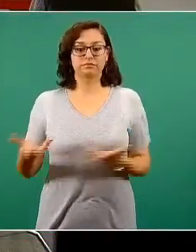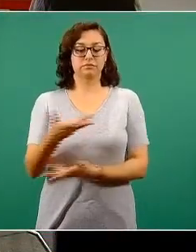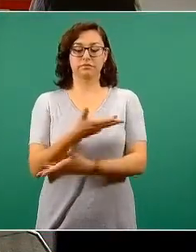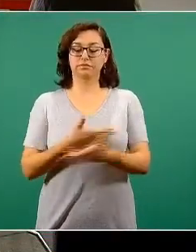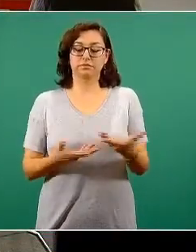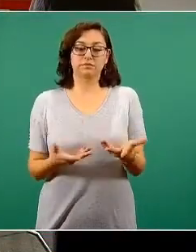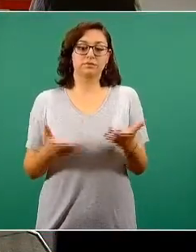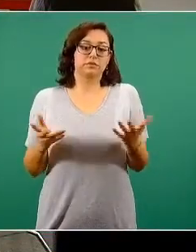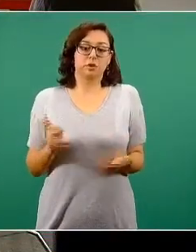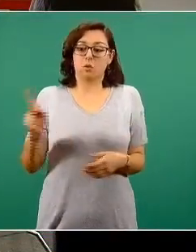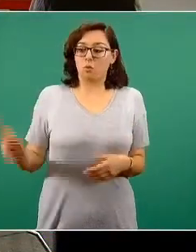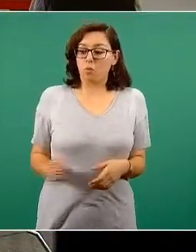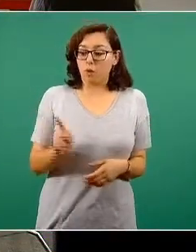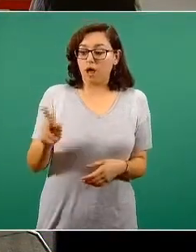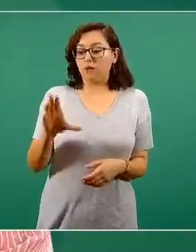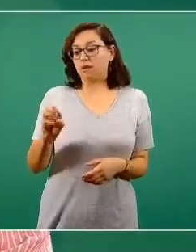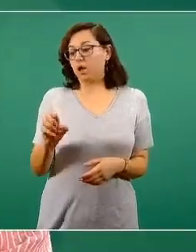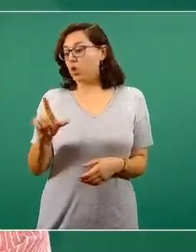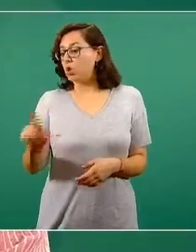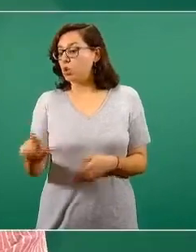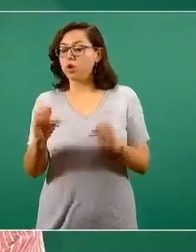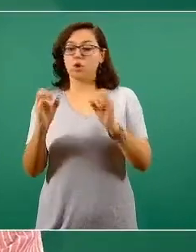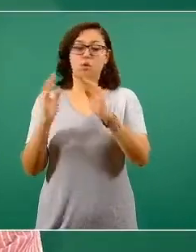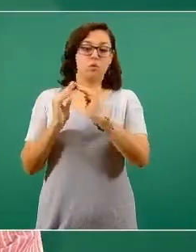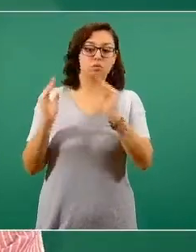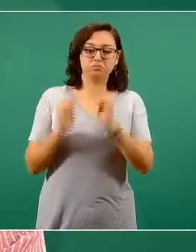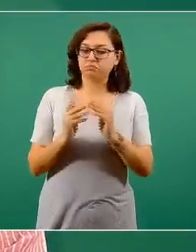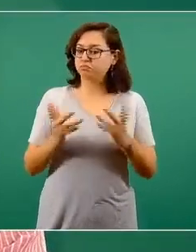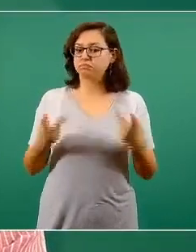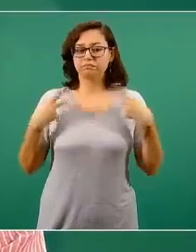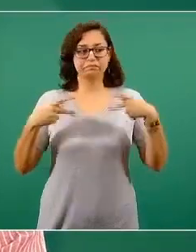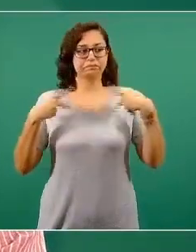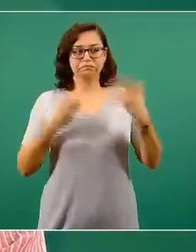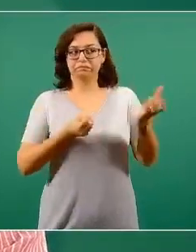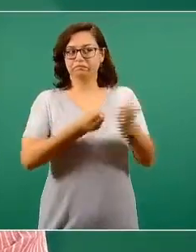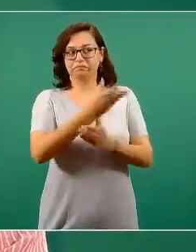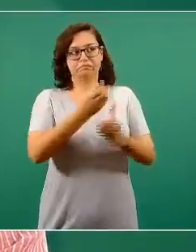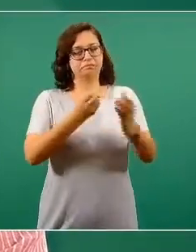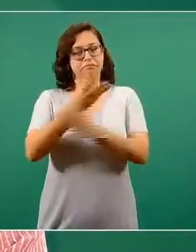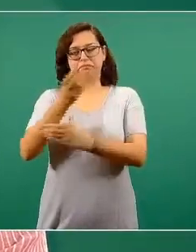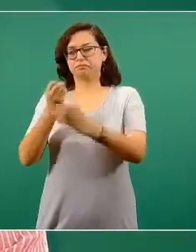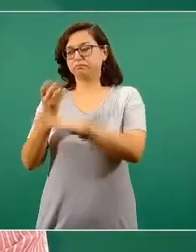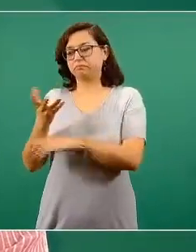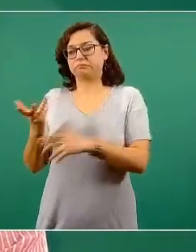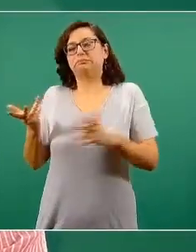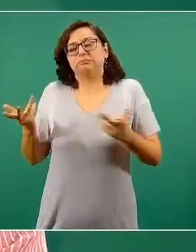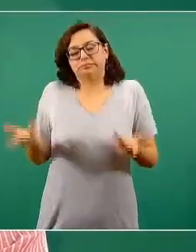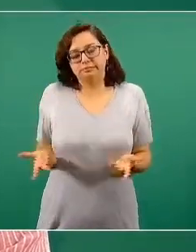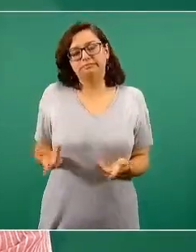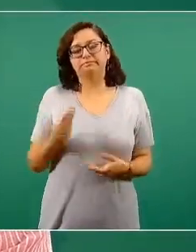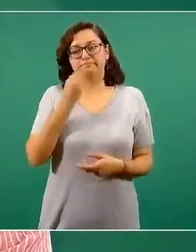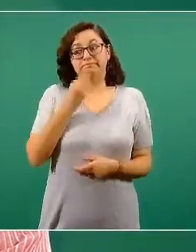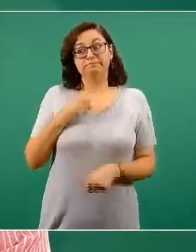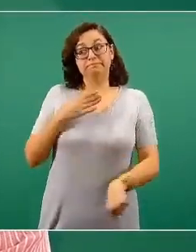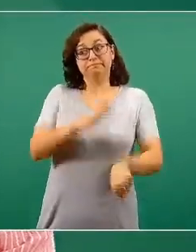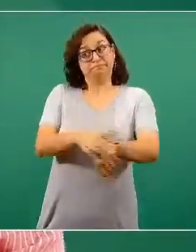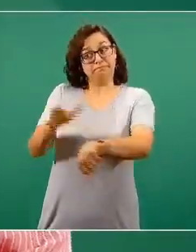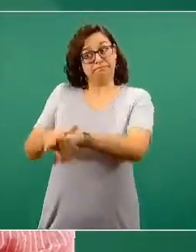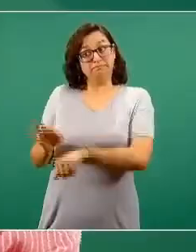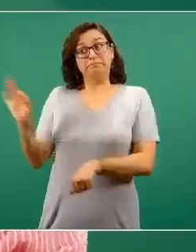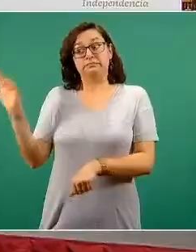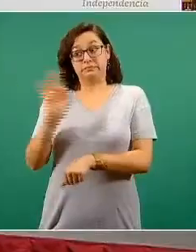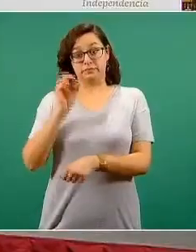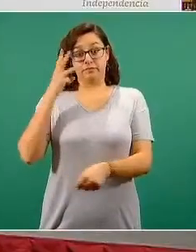pueblos, colonias, sitios de residencia, es que alertamos sobre ese riesgo de la tercera ola.